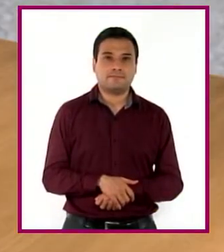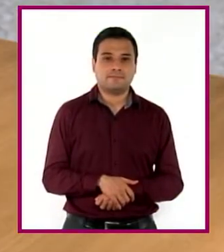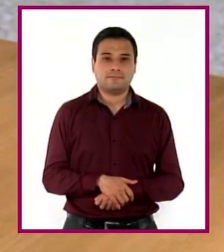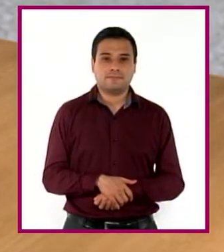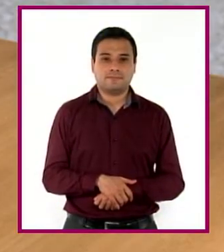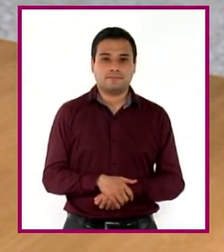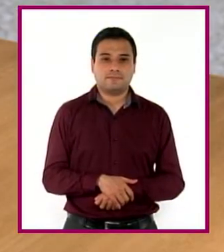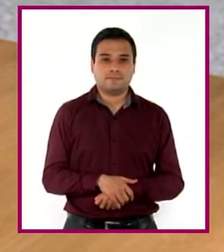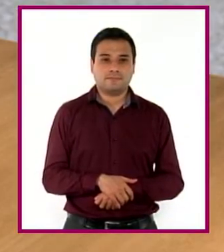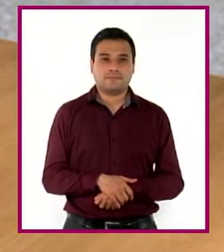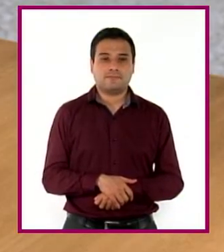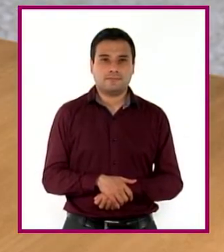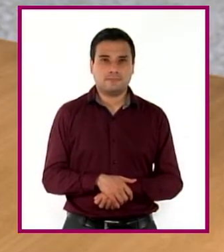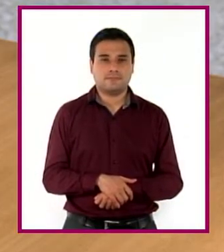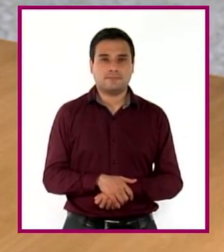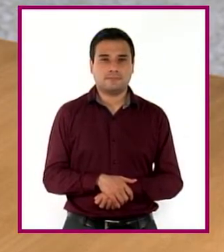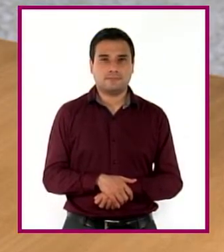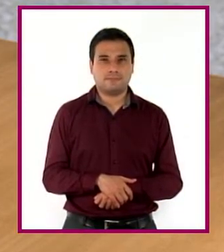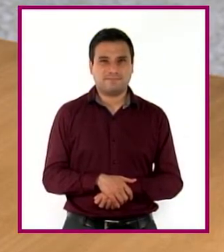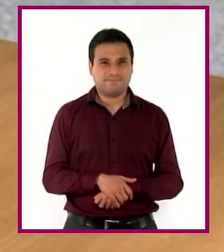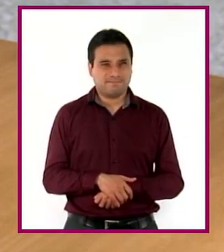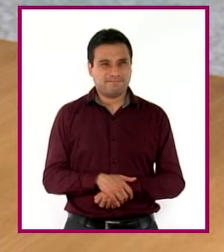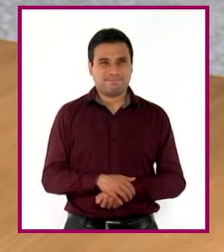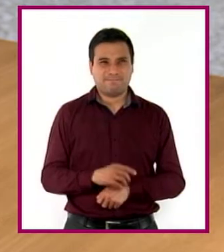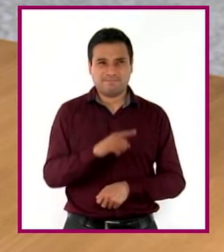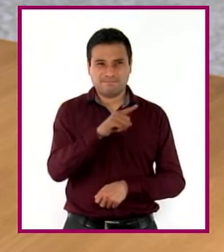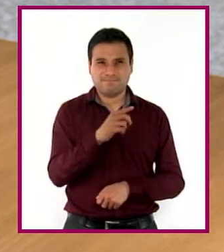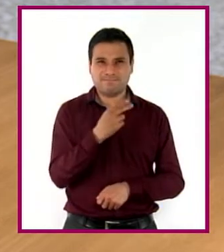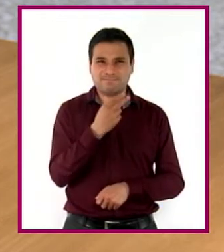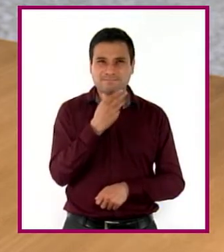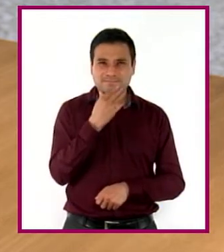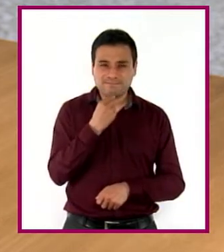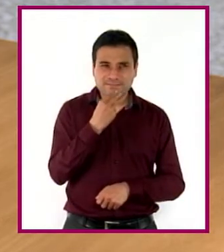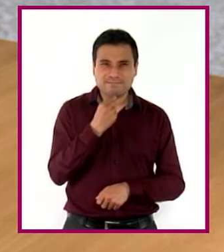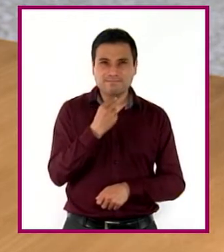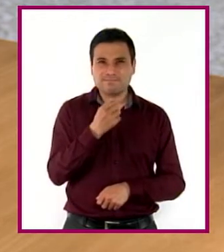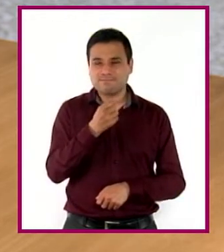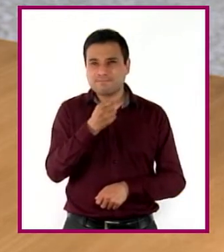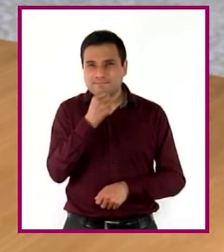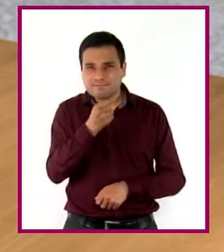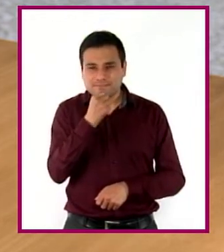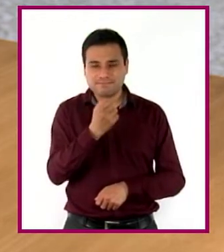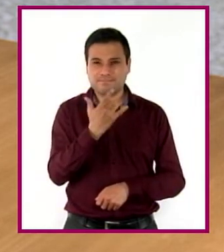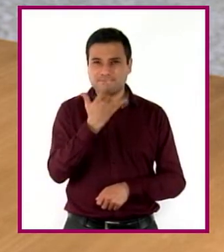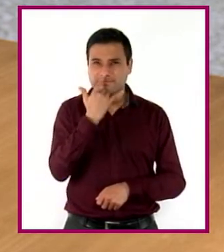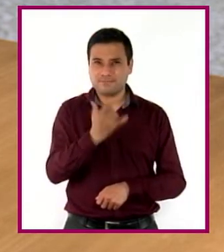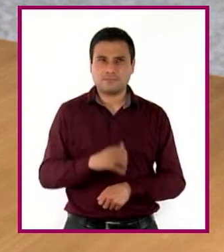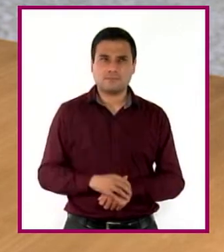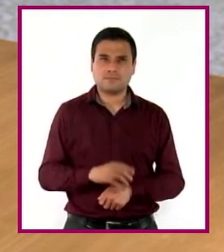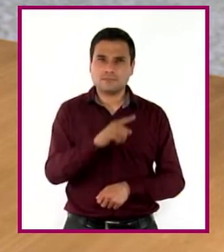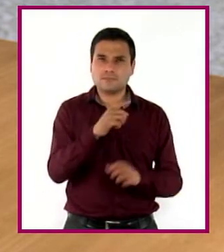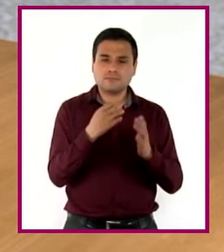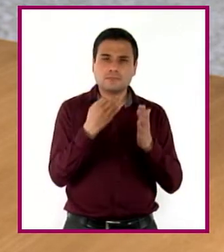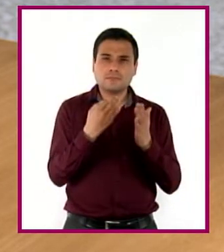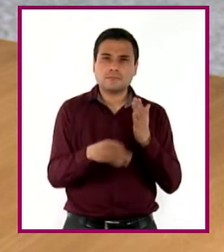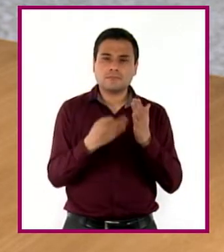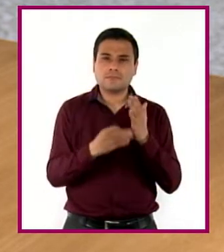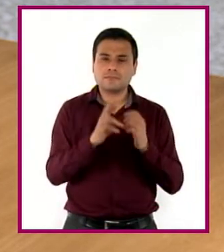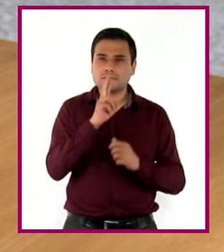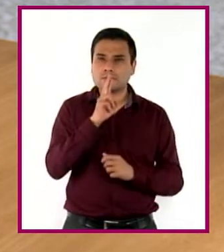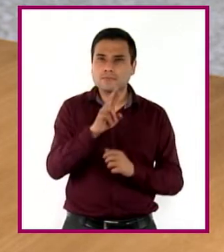¡Qué curiosos son Aquiles Cuestiono y Casimiro Catalejos. Sí, pero oye, se fue sin decirnos la respuesta a la pregunta.